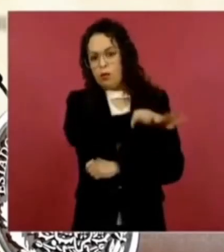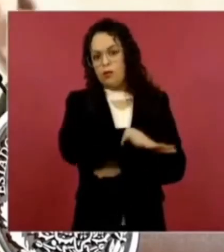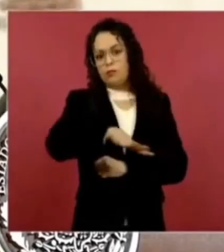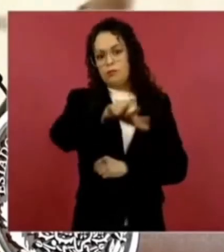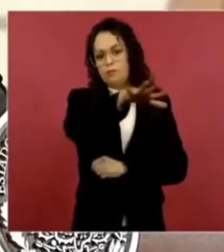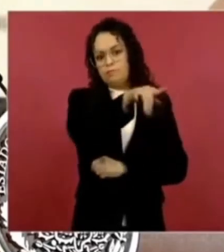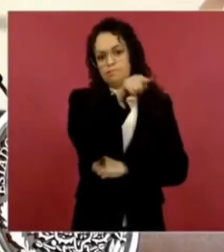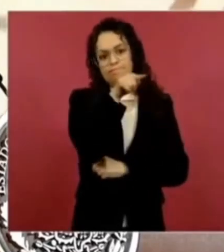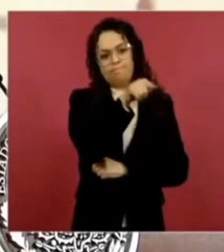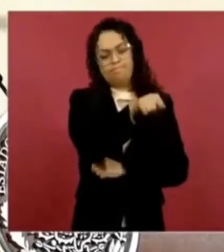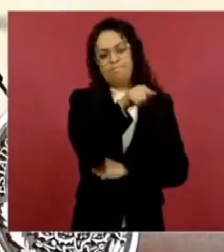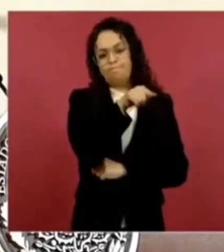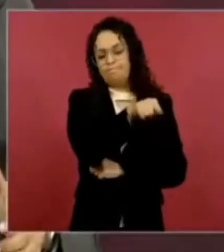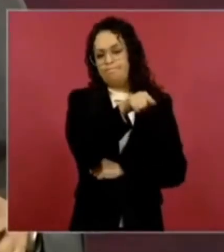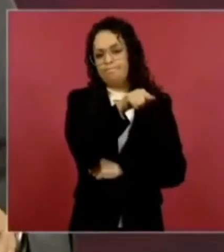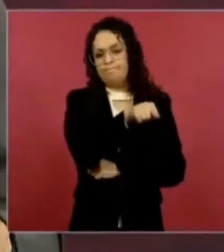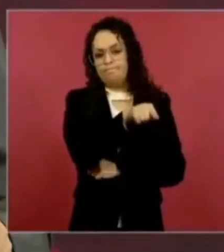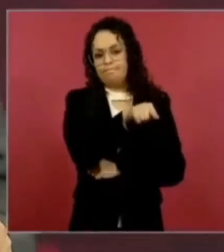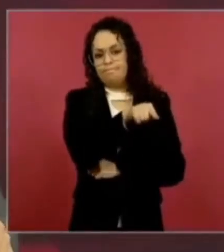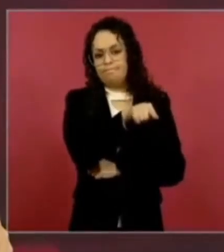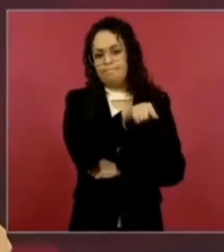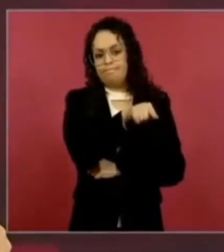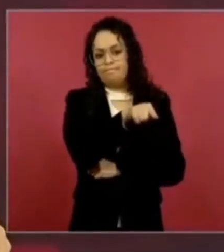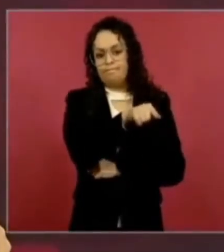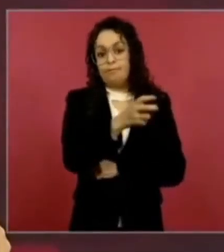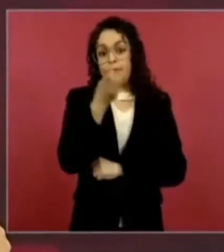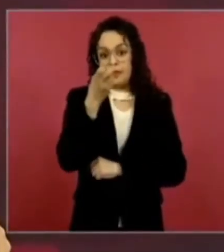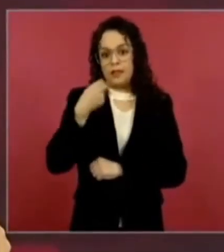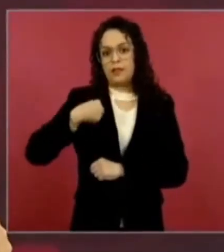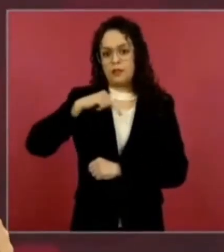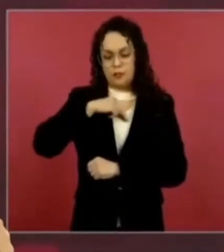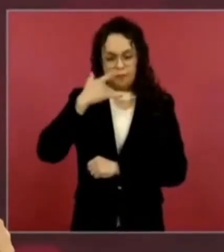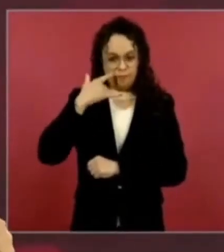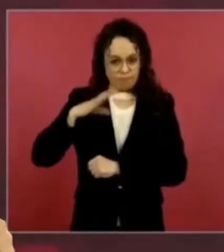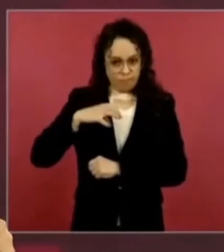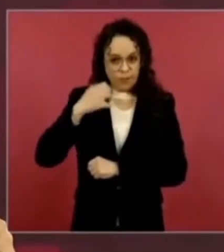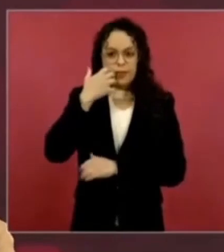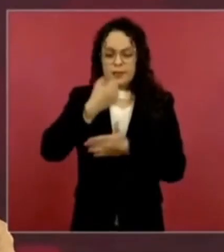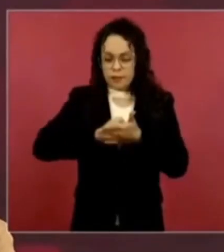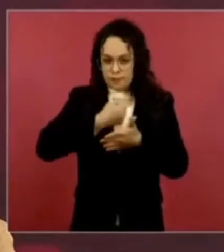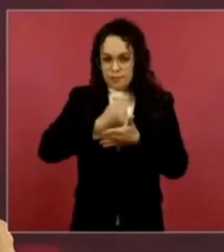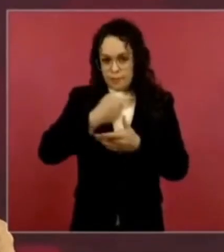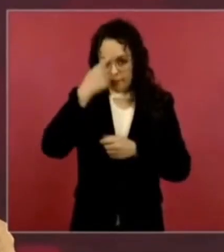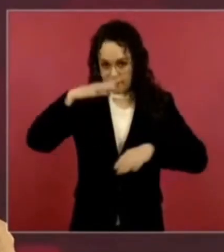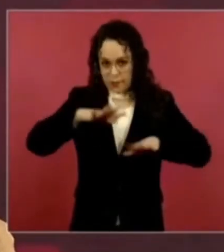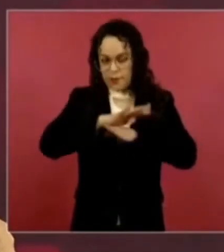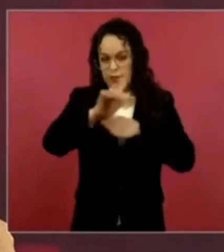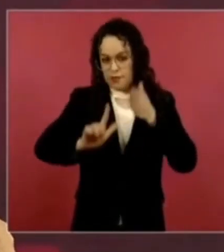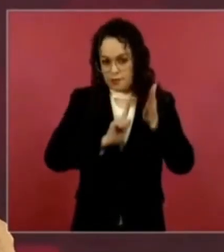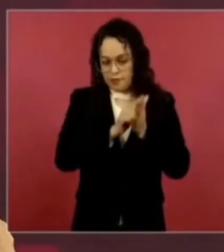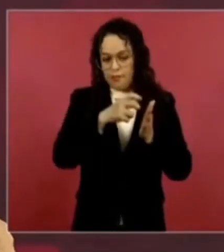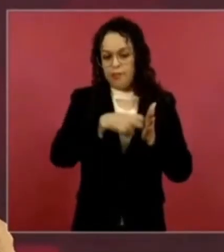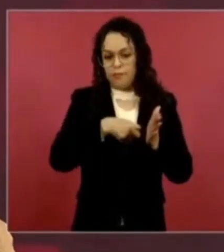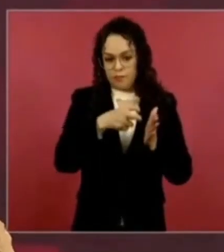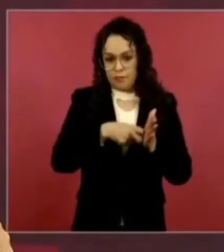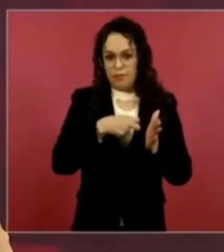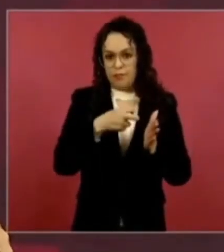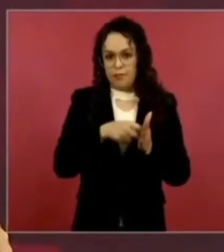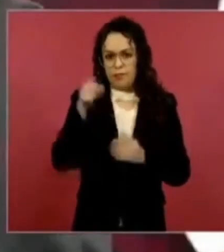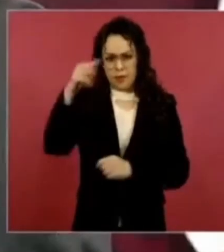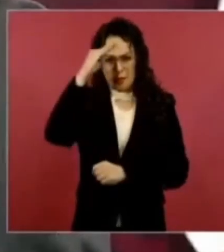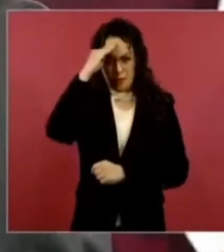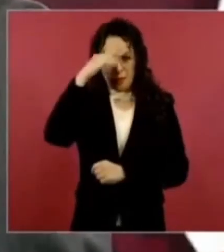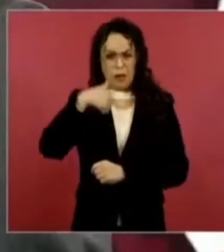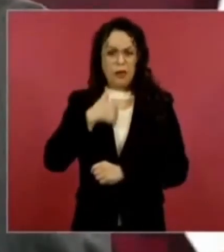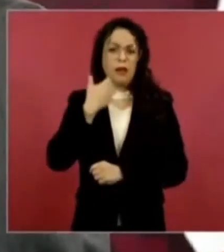Es lo que se tiene que buscar. Y no es de venganzas